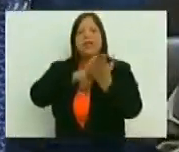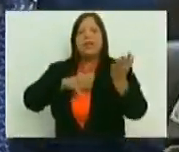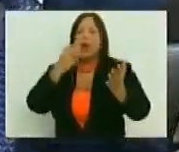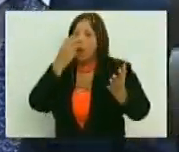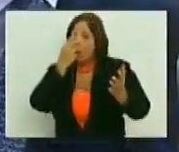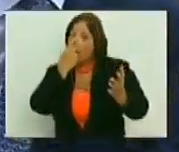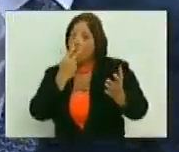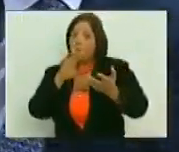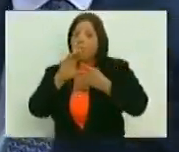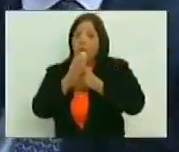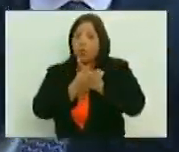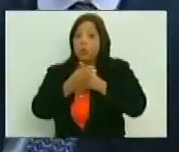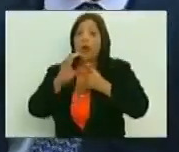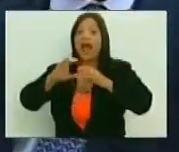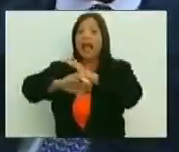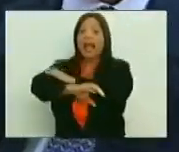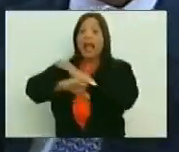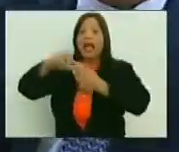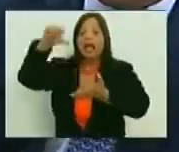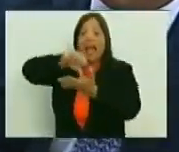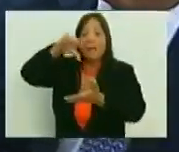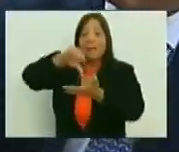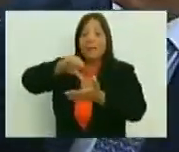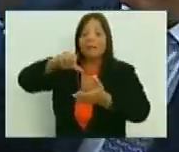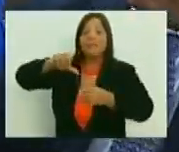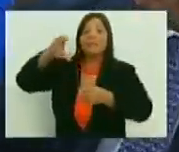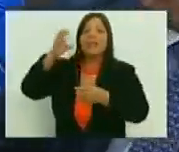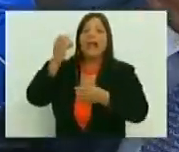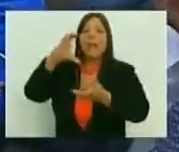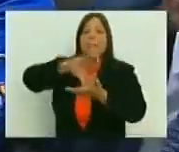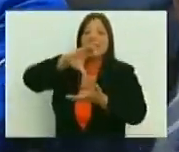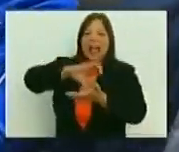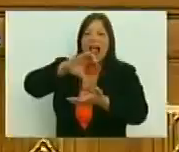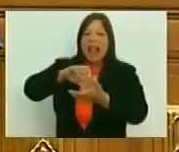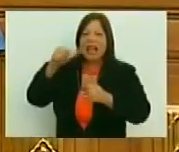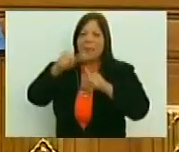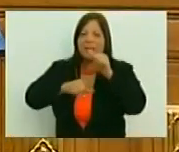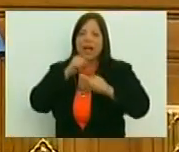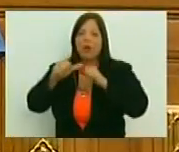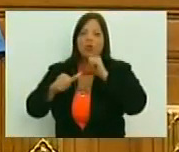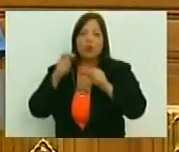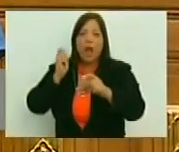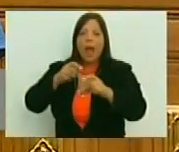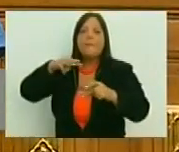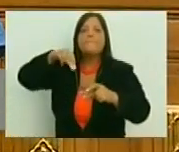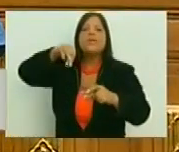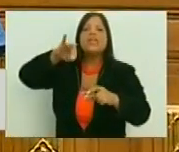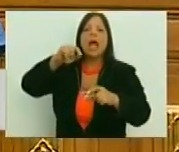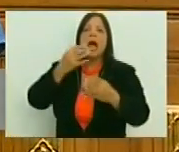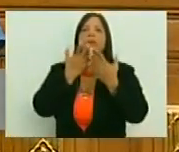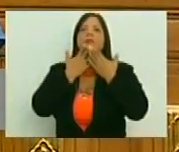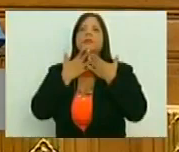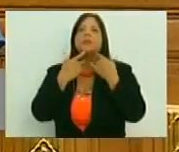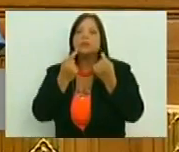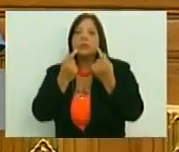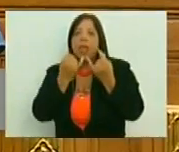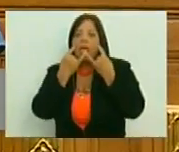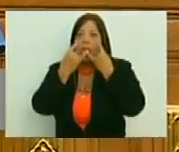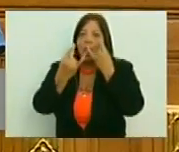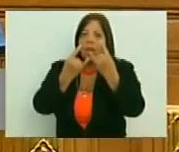vivimos, que es la cultura del capitalismo, porque esa es donde estamos, esa es la cultura de la mina, te lleva,